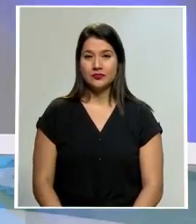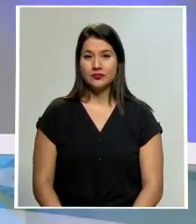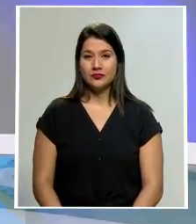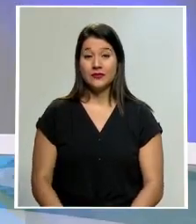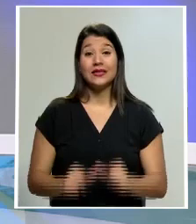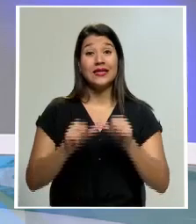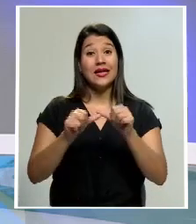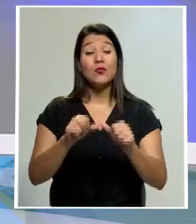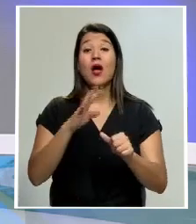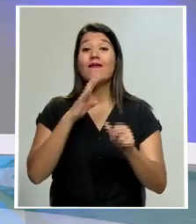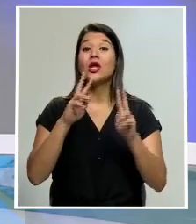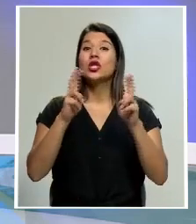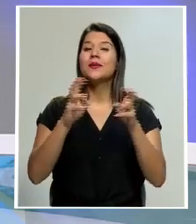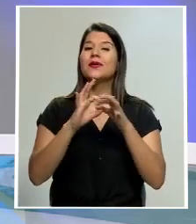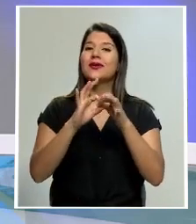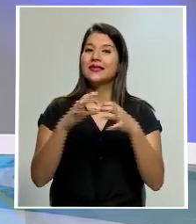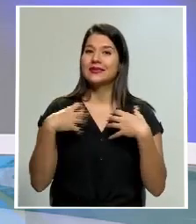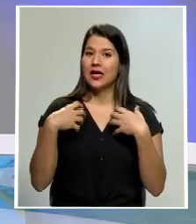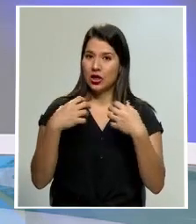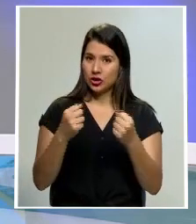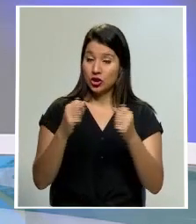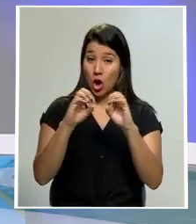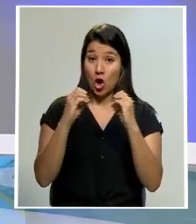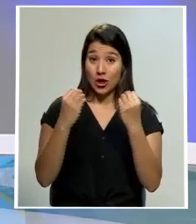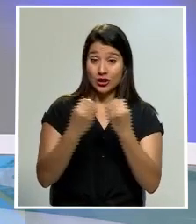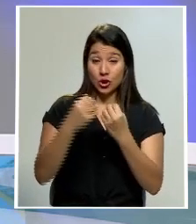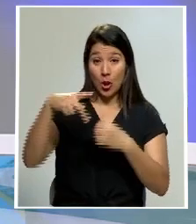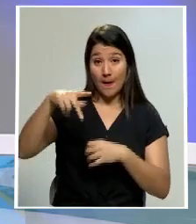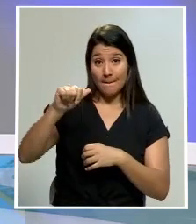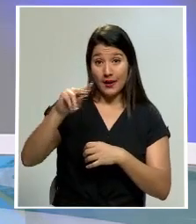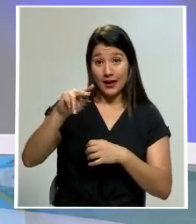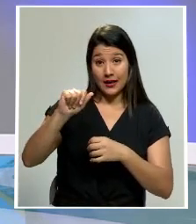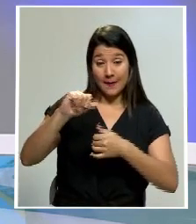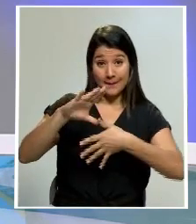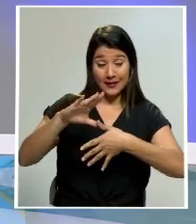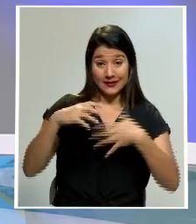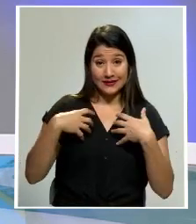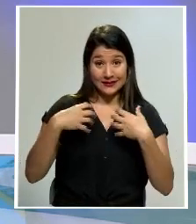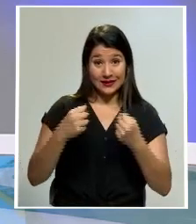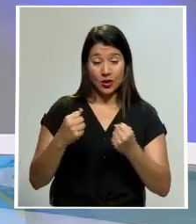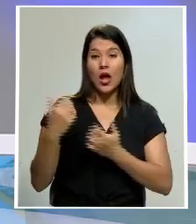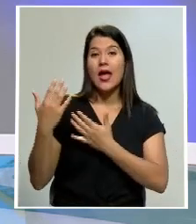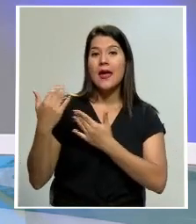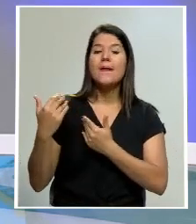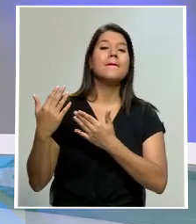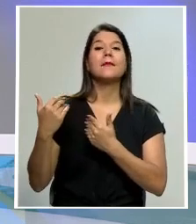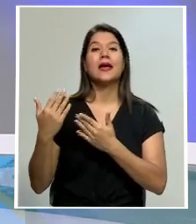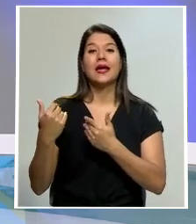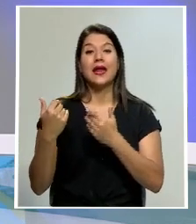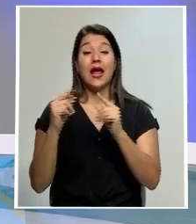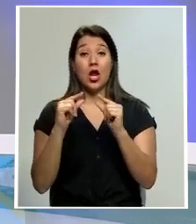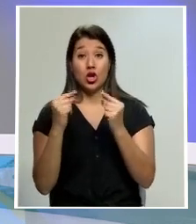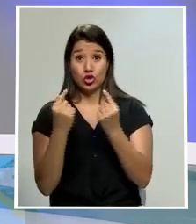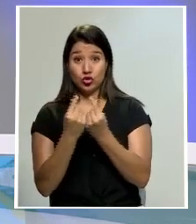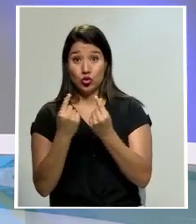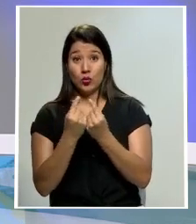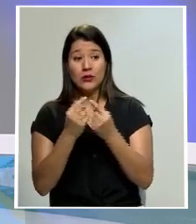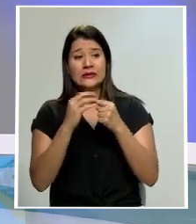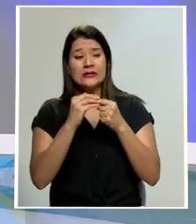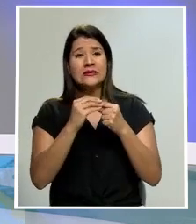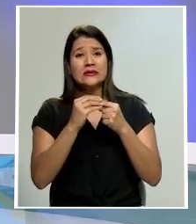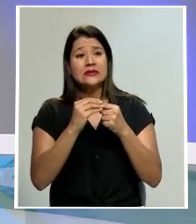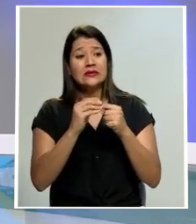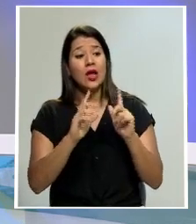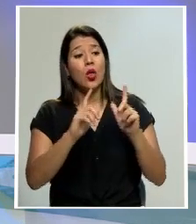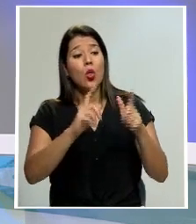seguimos hablando de temas de salud la organización panamericana de la salud espera que los países del grupo de los 7 prioricen la donación de vacunas a los